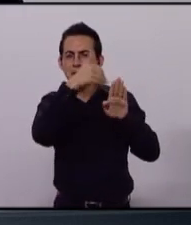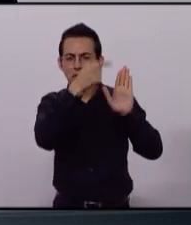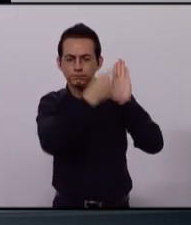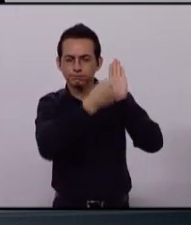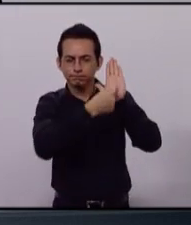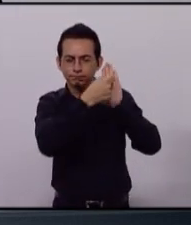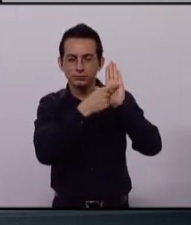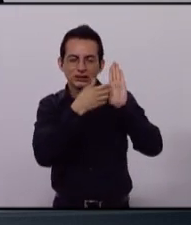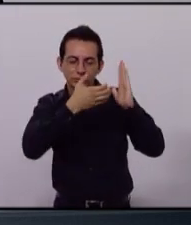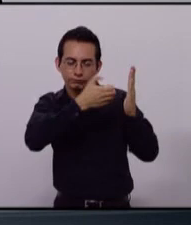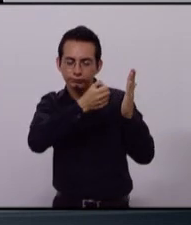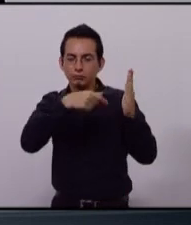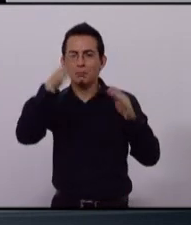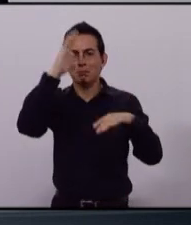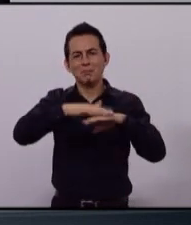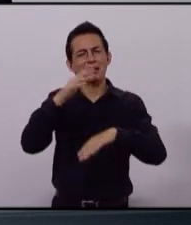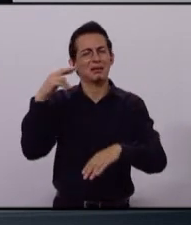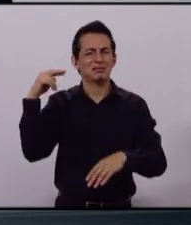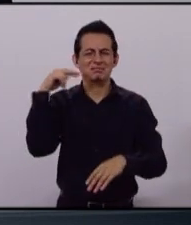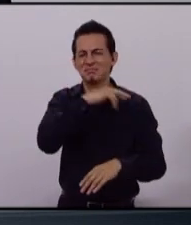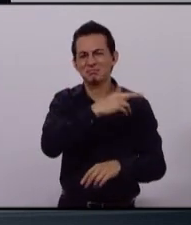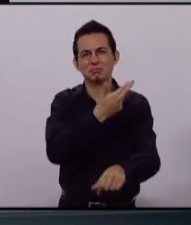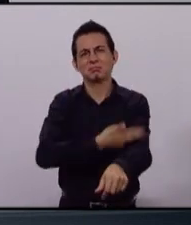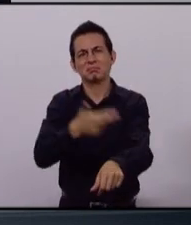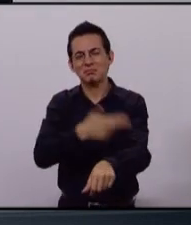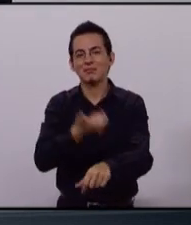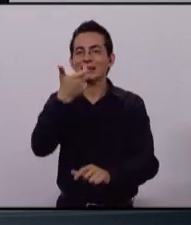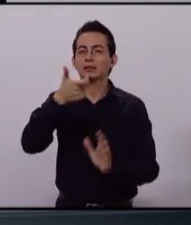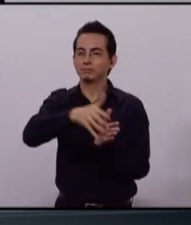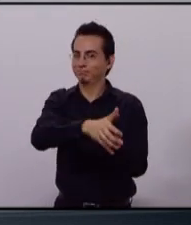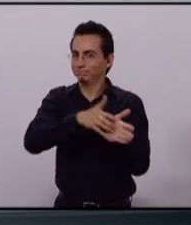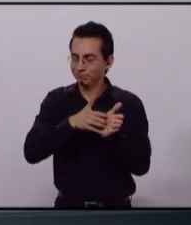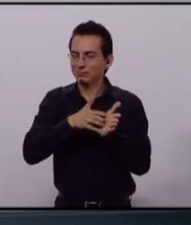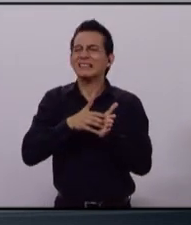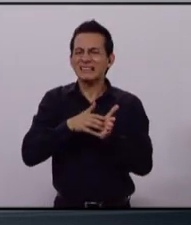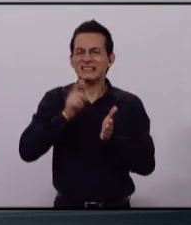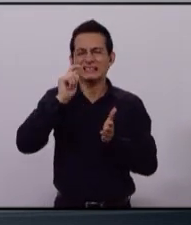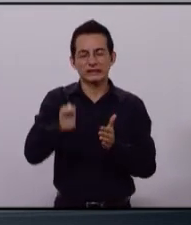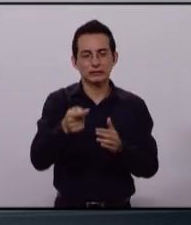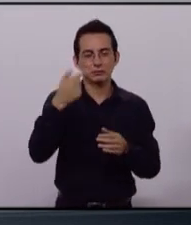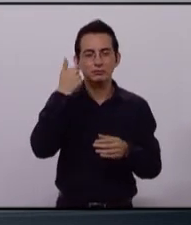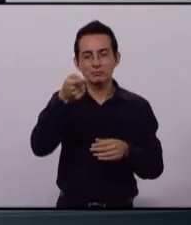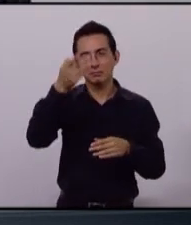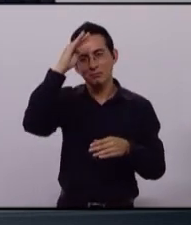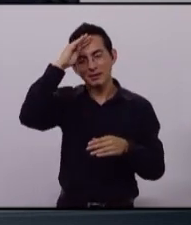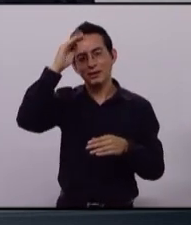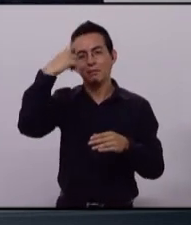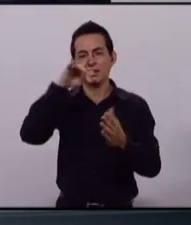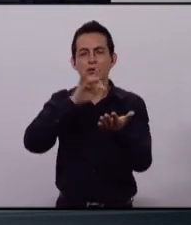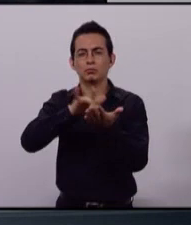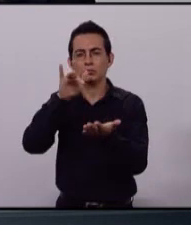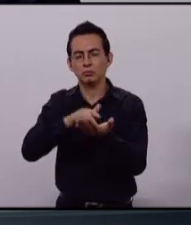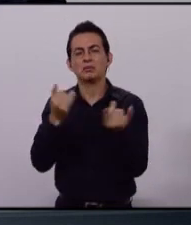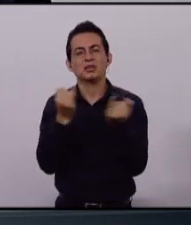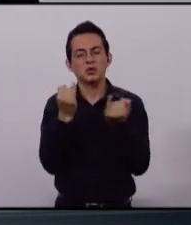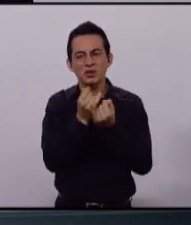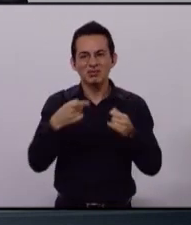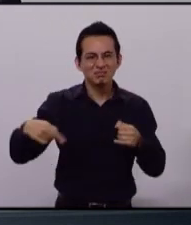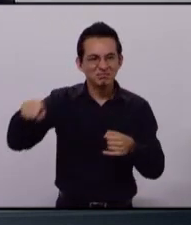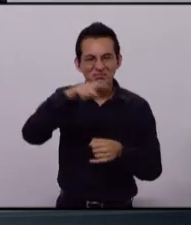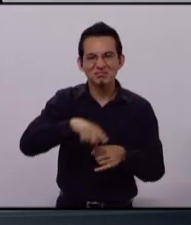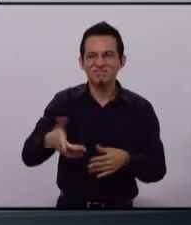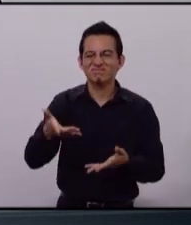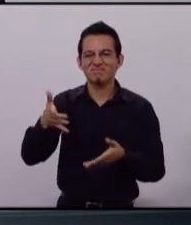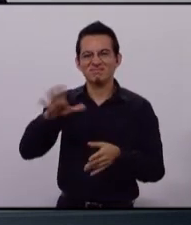eficientar todo el proceso y ahorrar dinero en el medio ambiente. Terminar con la corrupción